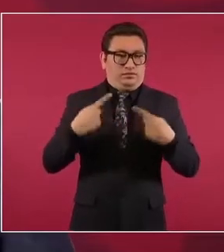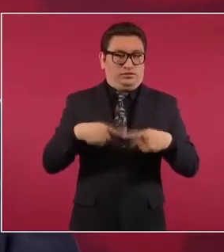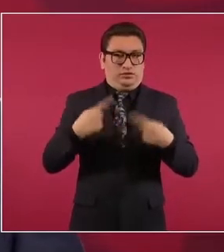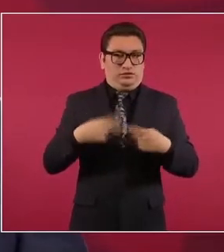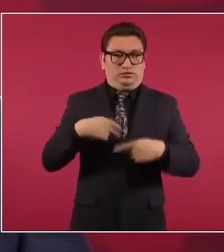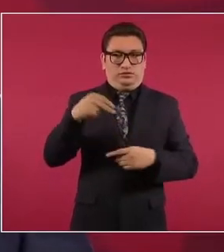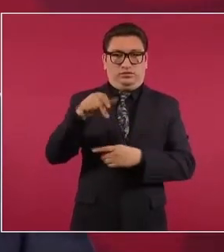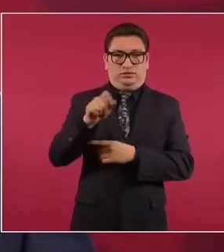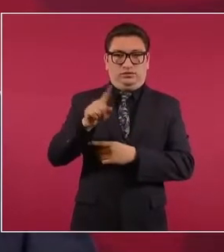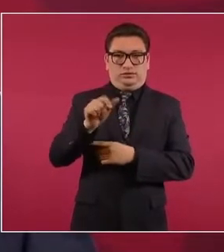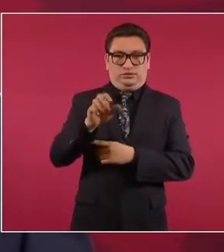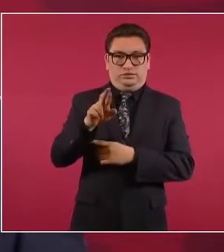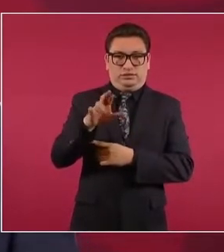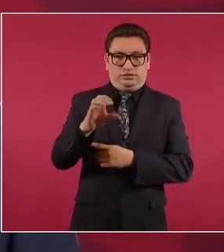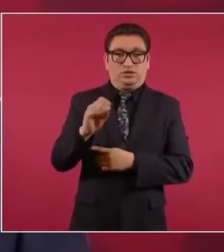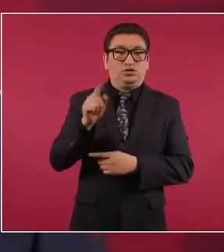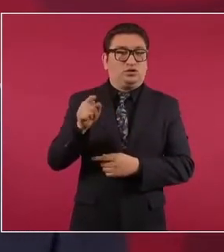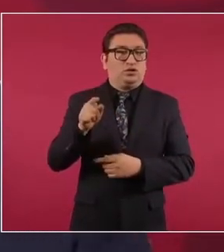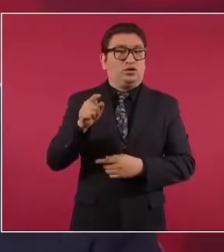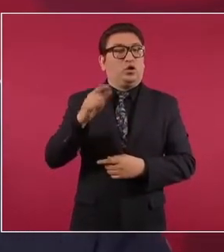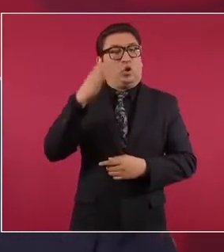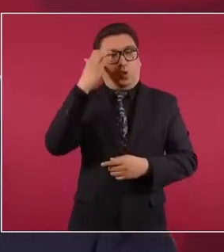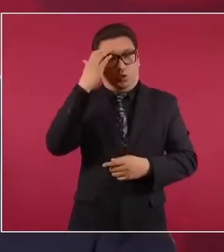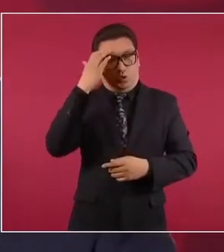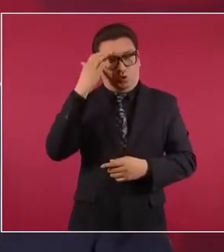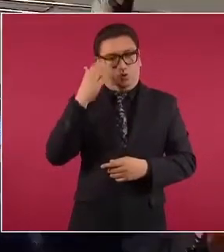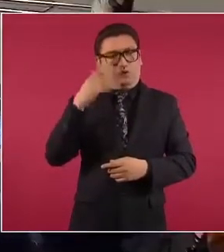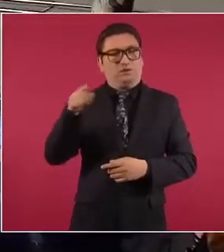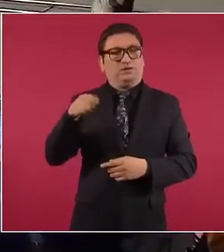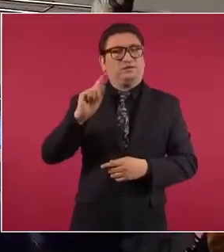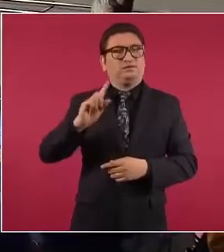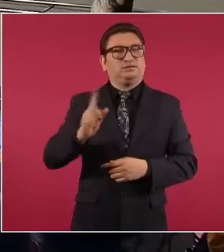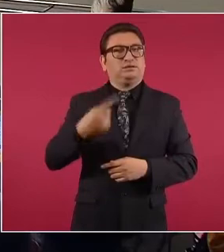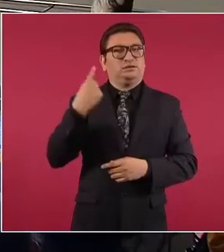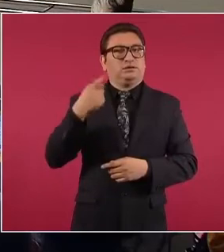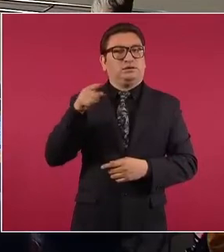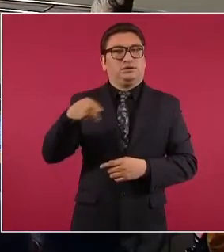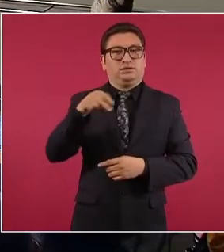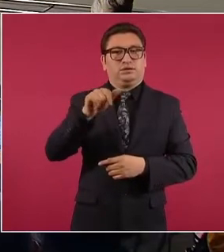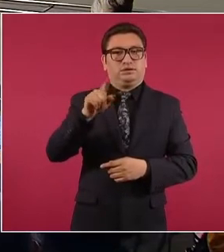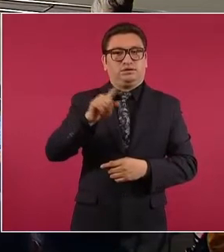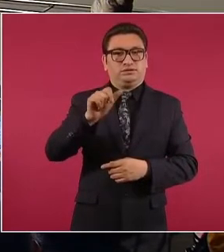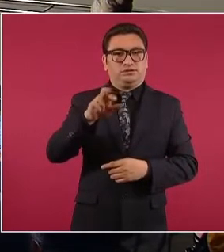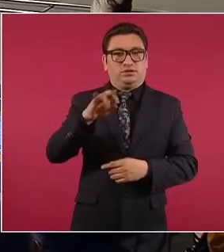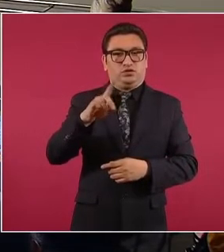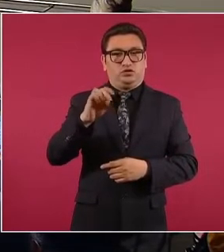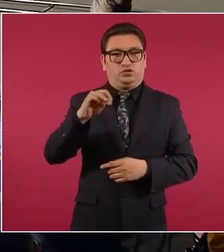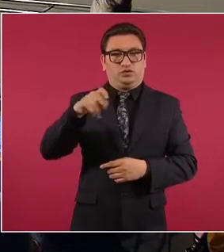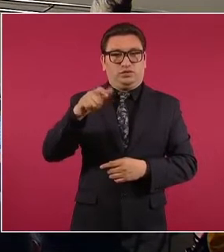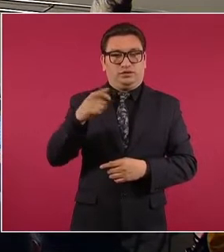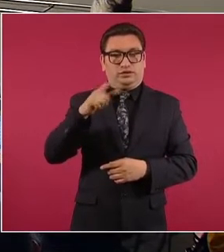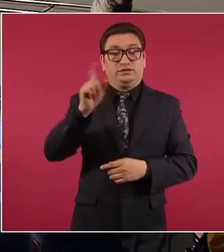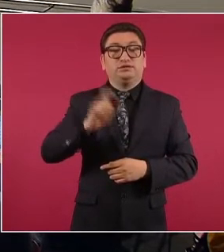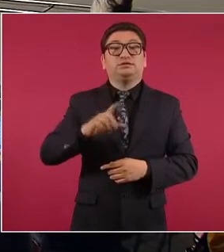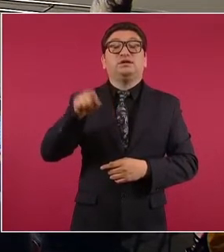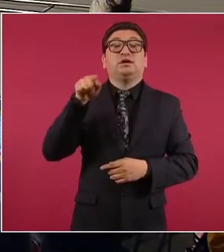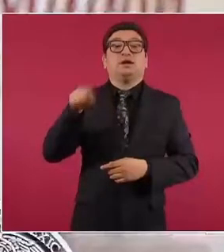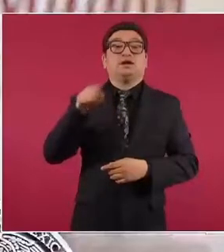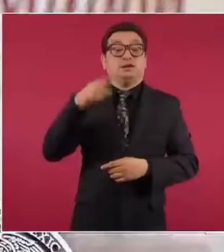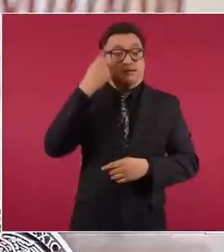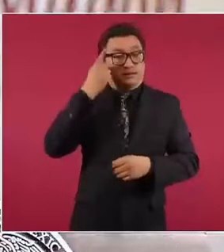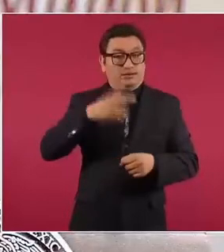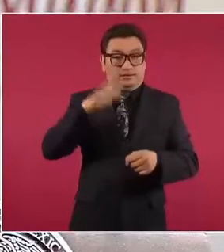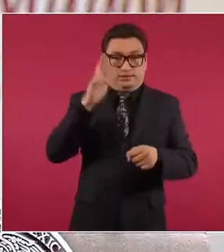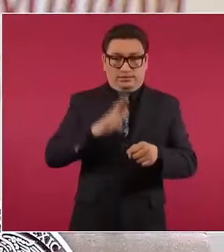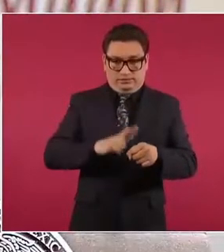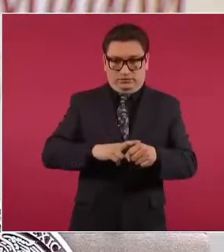Nazario, que se tiene conocimiento. Se trata de Nazario Domínguez, director de Desarrollo Rural en San